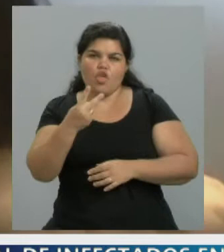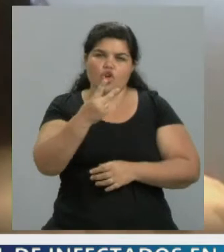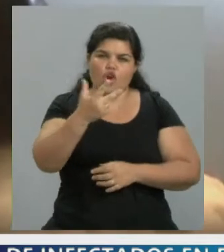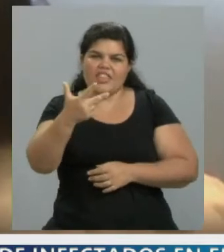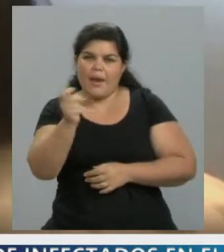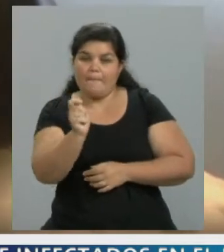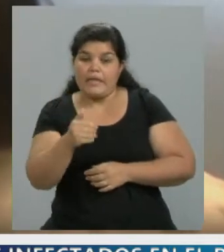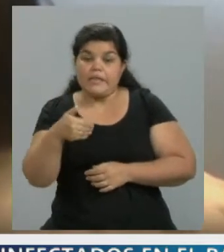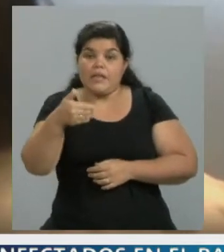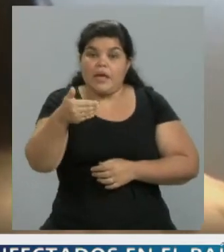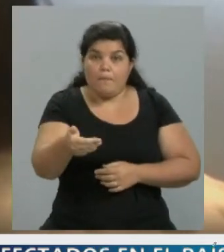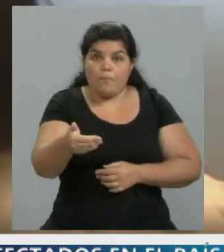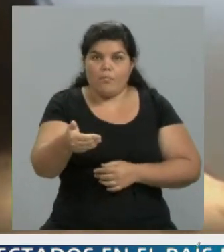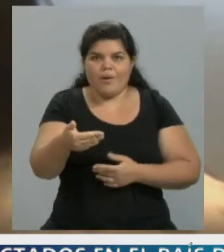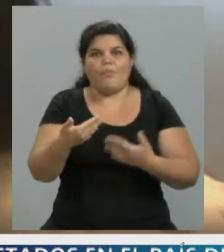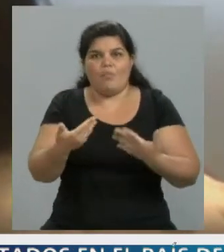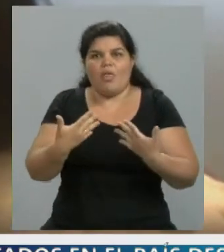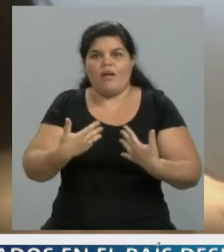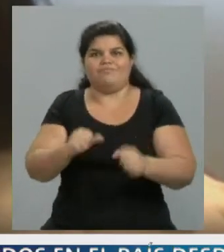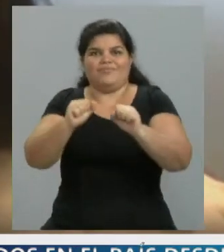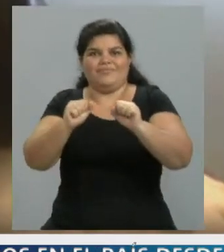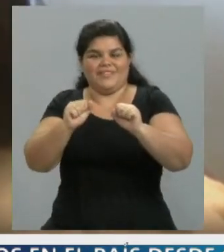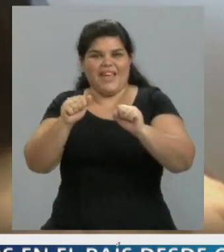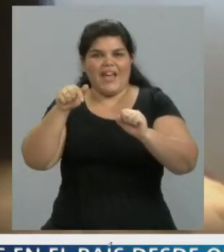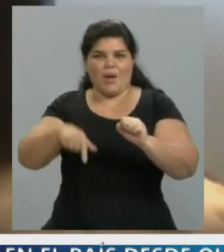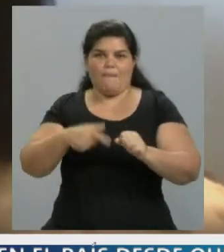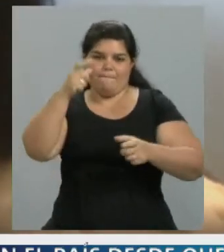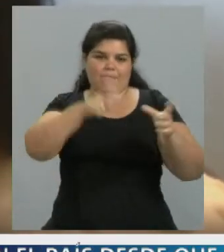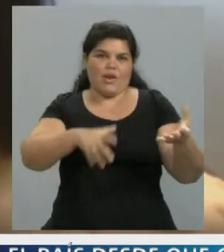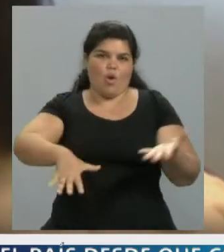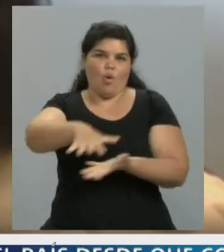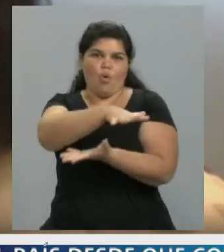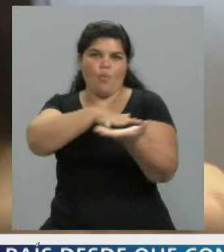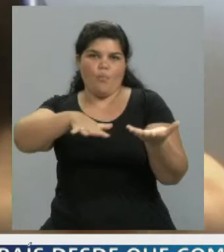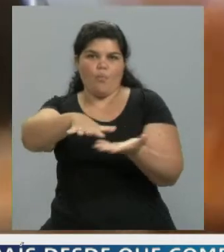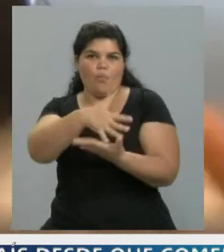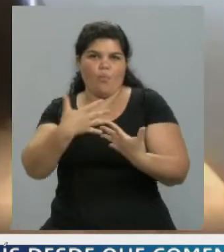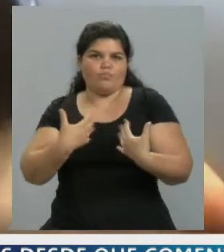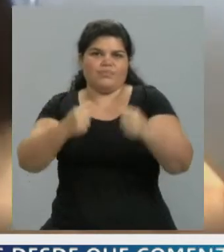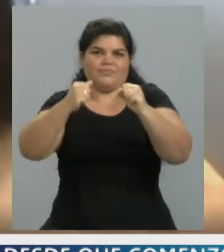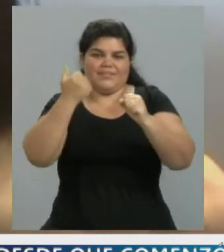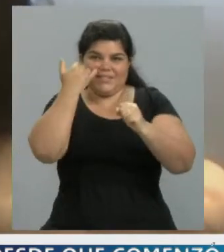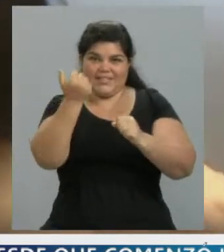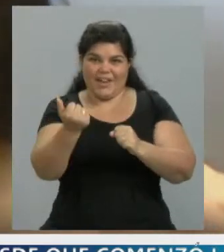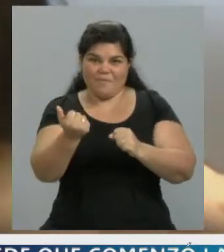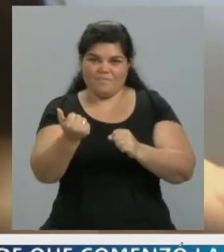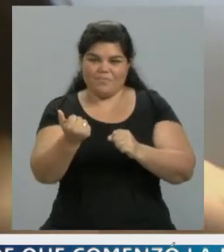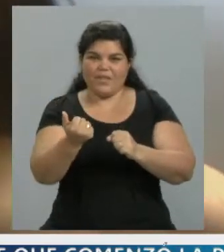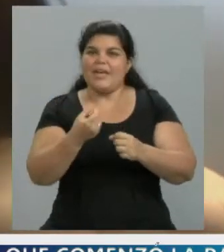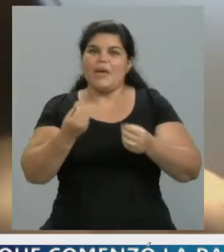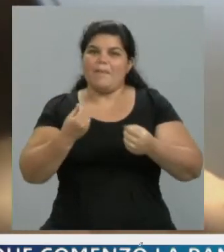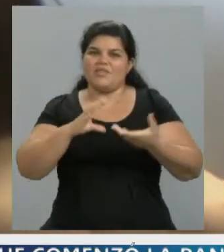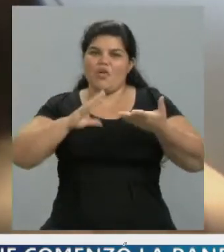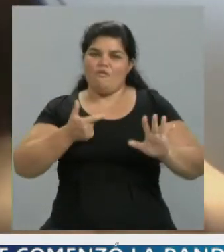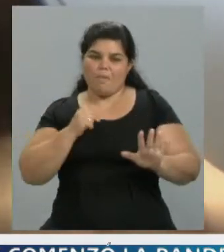que se llegue a la situación que llamamos de inmunidad de rebaño. Es decir, que la gran mayoría de la población va a estar protegida